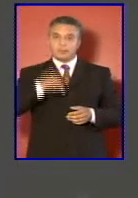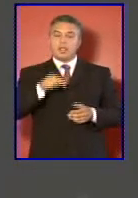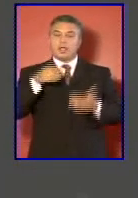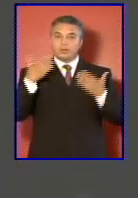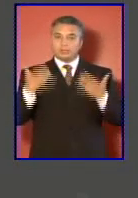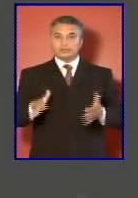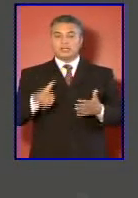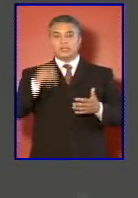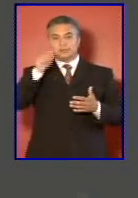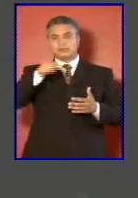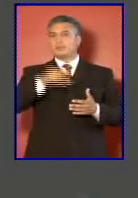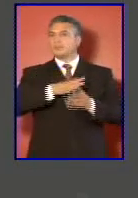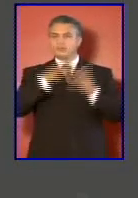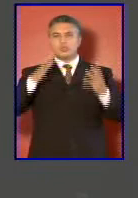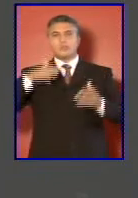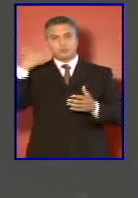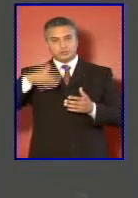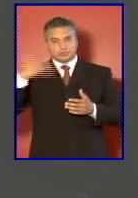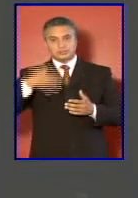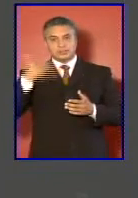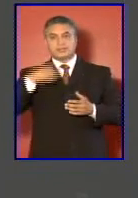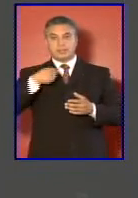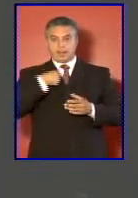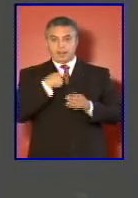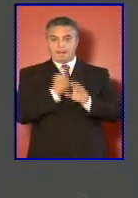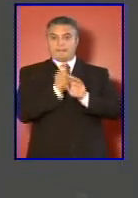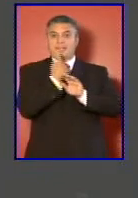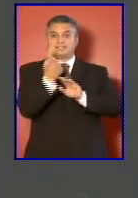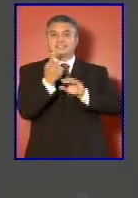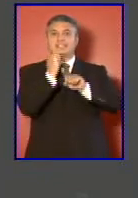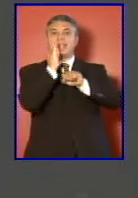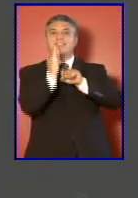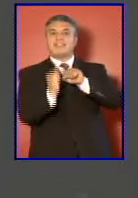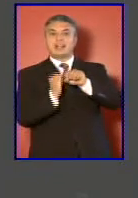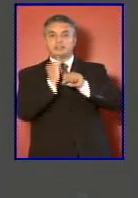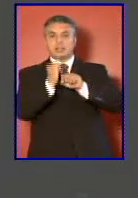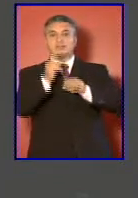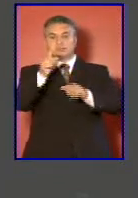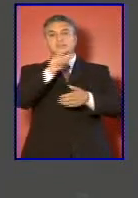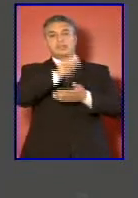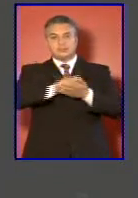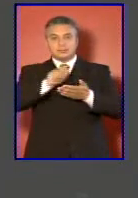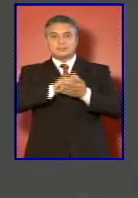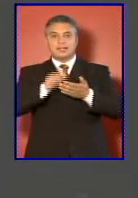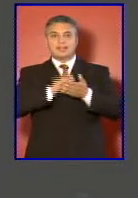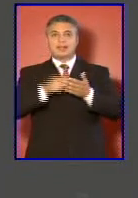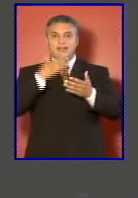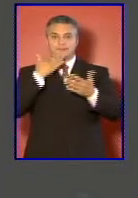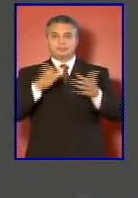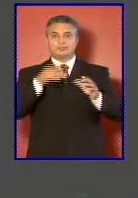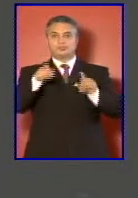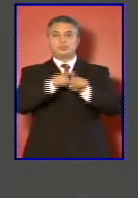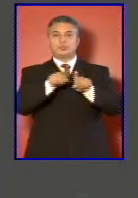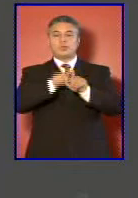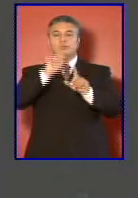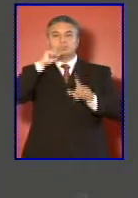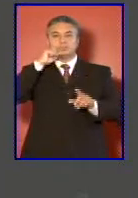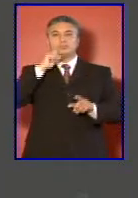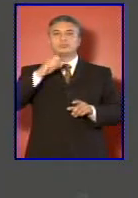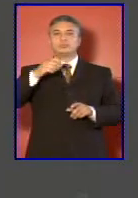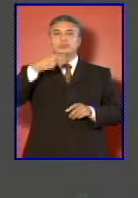importante para el país y para nuestra presencia internacional es la tarea de desminado humanitario.